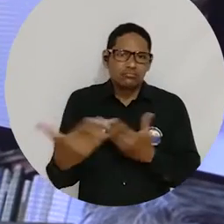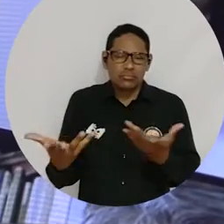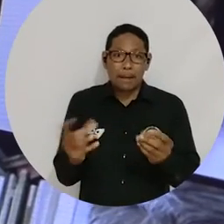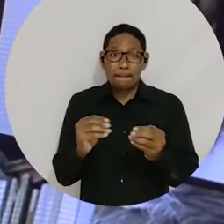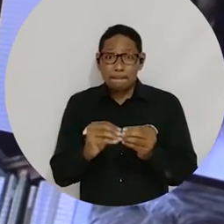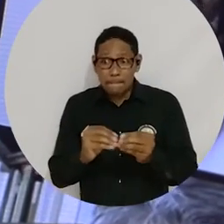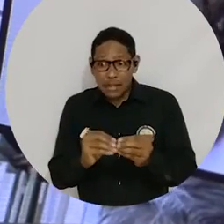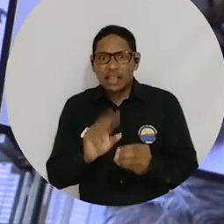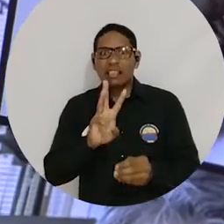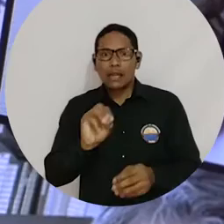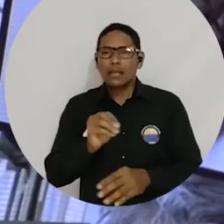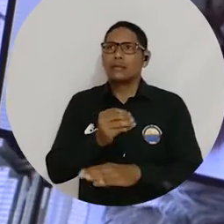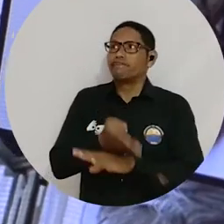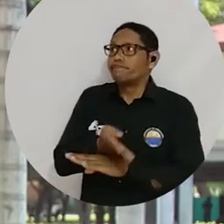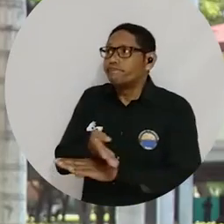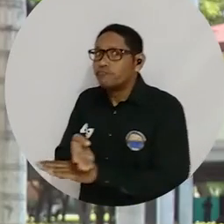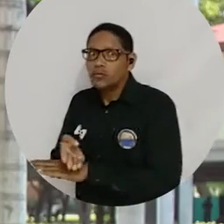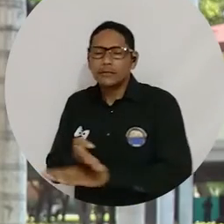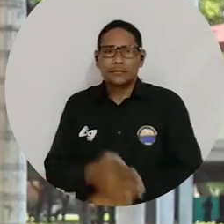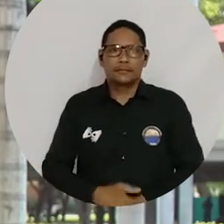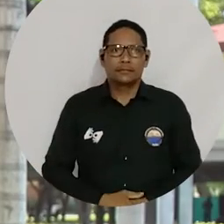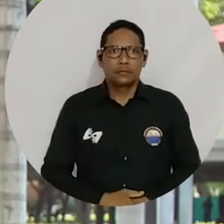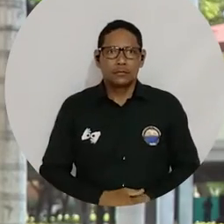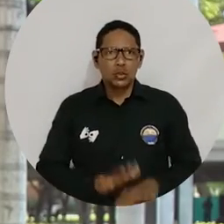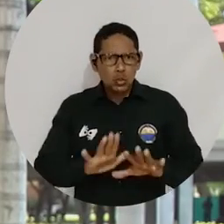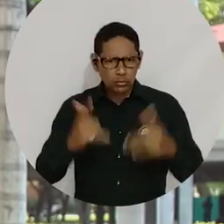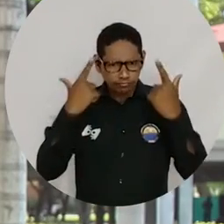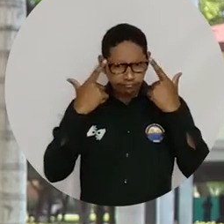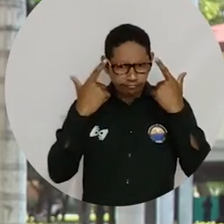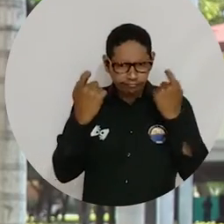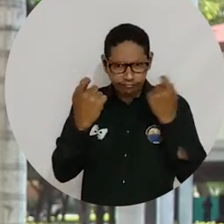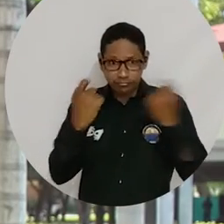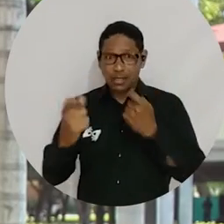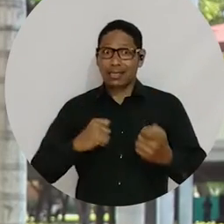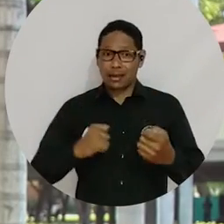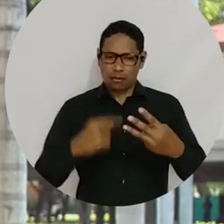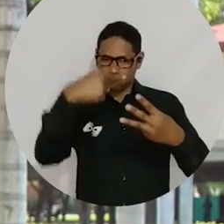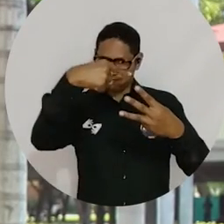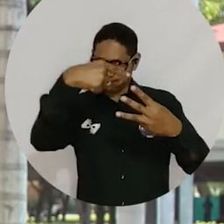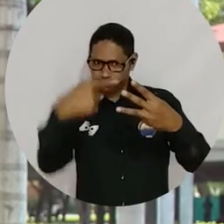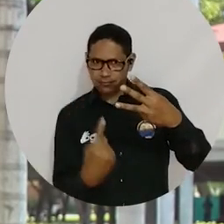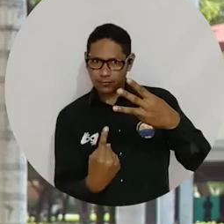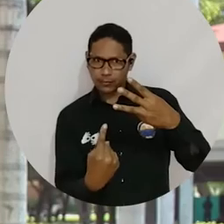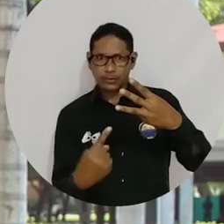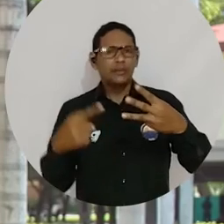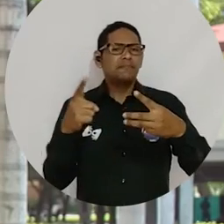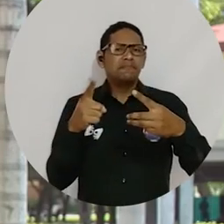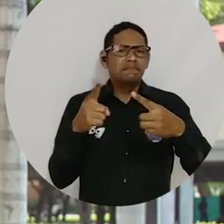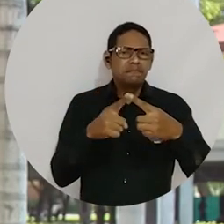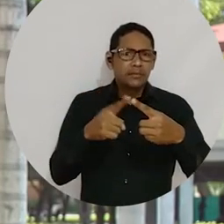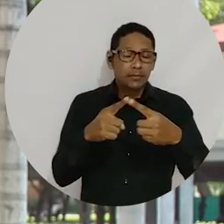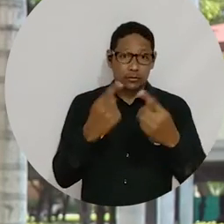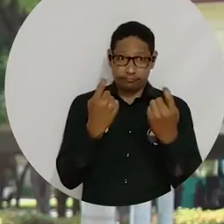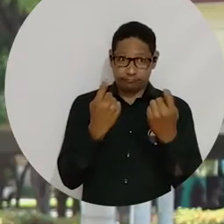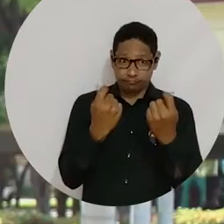donde participaron más de 30 iniciativas. Esa estrategia se compone de tres ejes principales. Primero, un eje